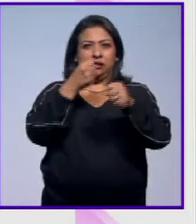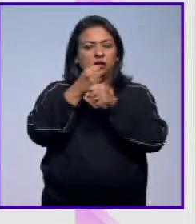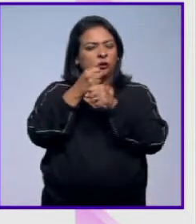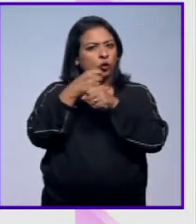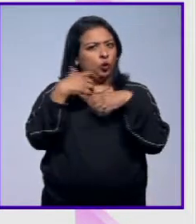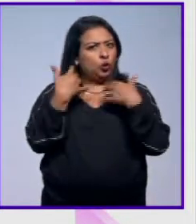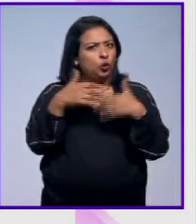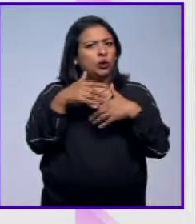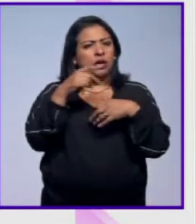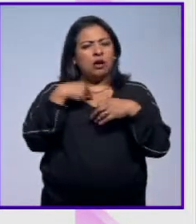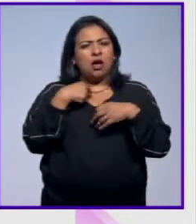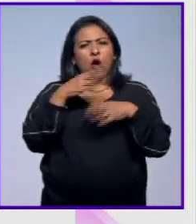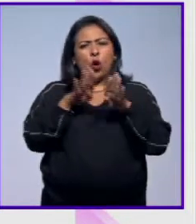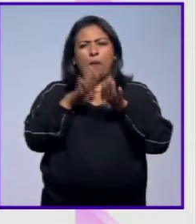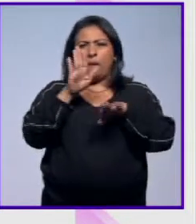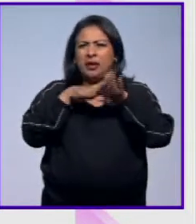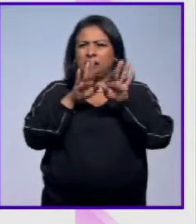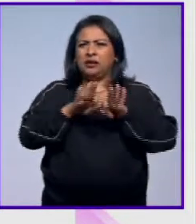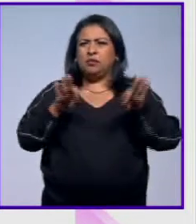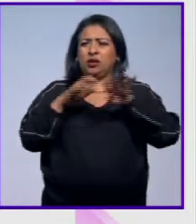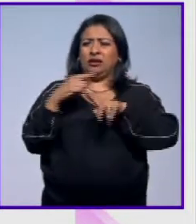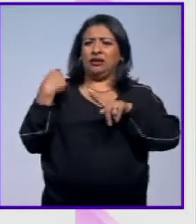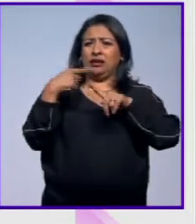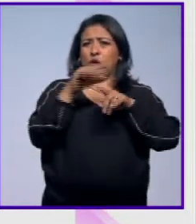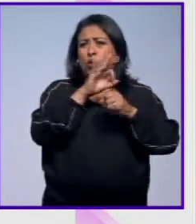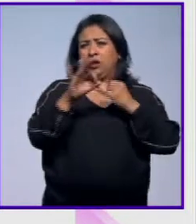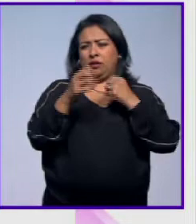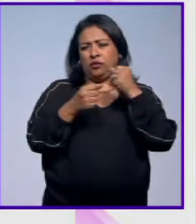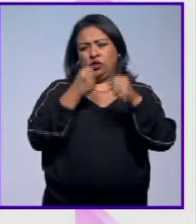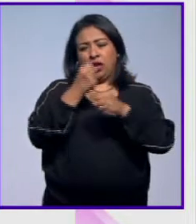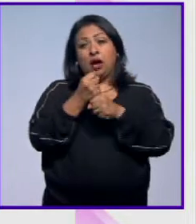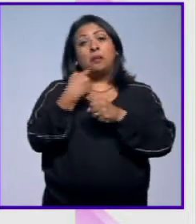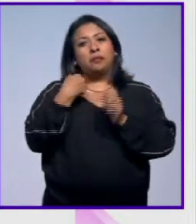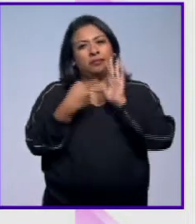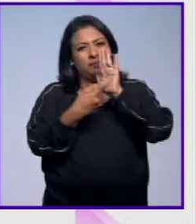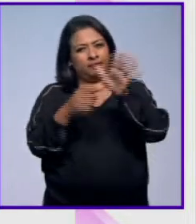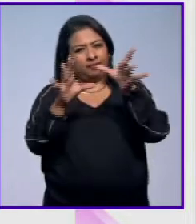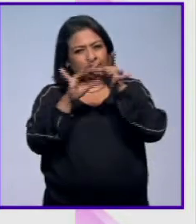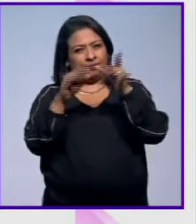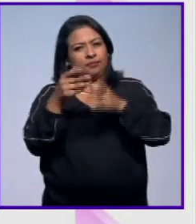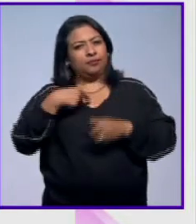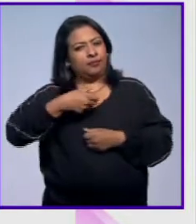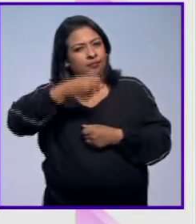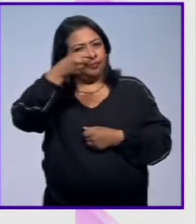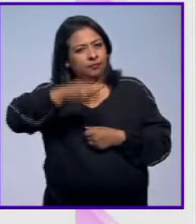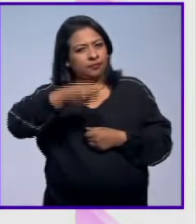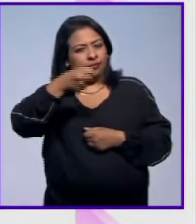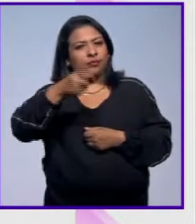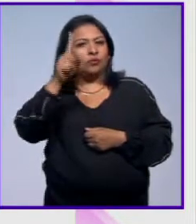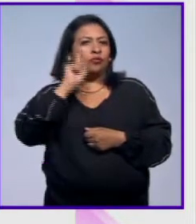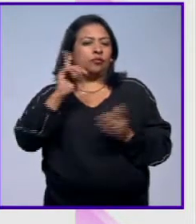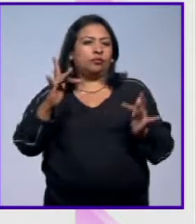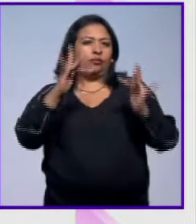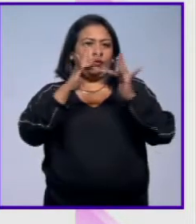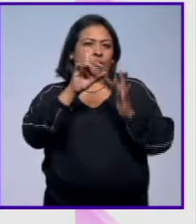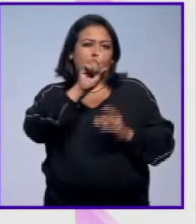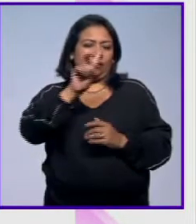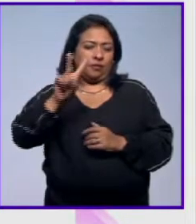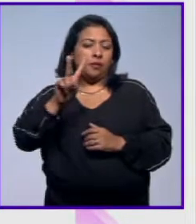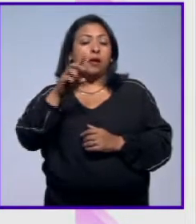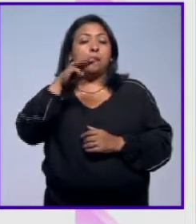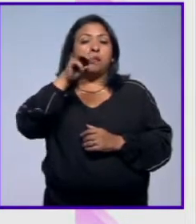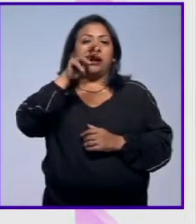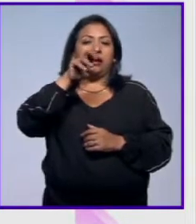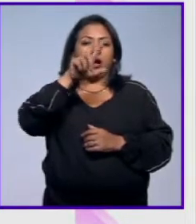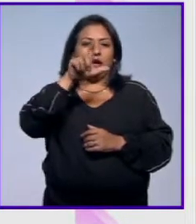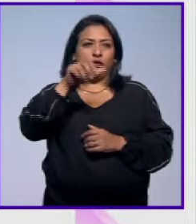consolidado como uno de los creadores más influyentes de los últimos tiempos. y para hablar de esta singular muestra saludo con mucho gusto a la corresponsal de la Doce Vele, María Luz